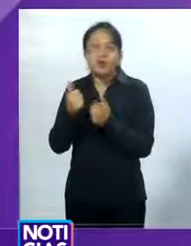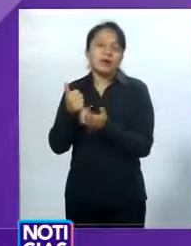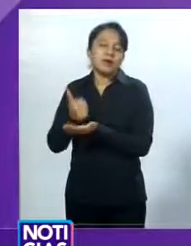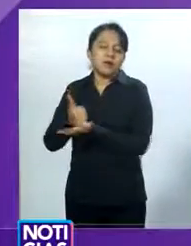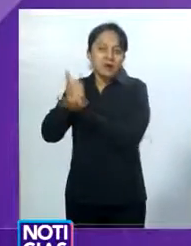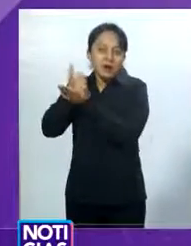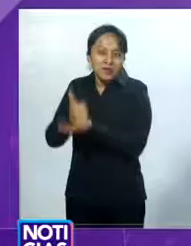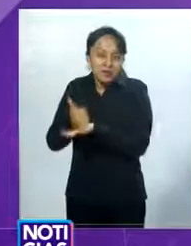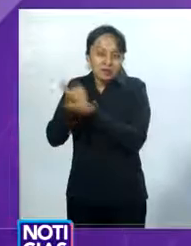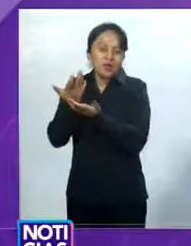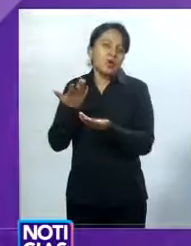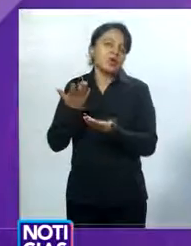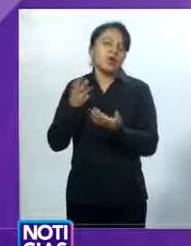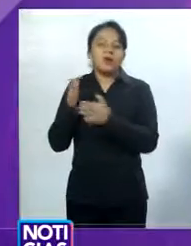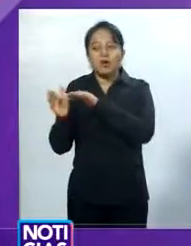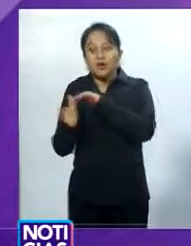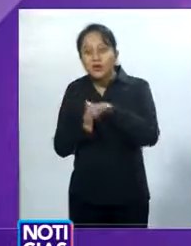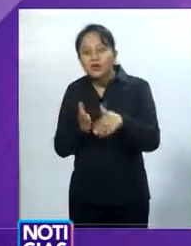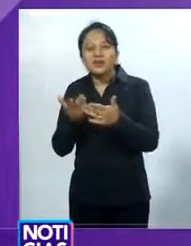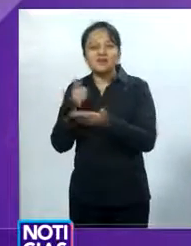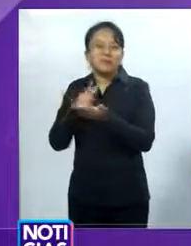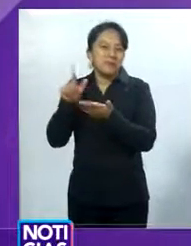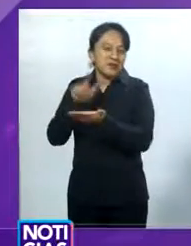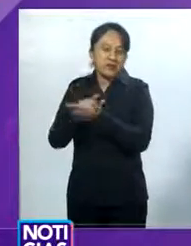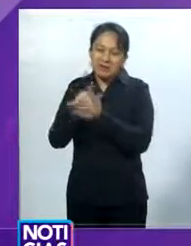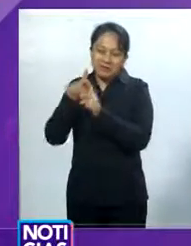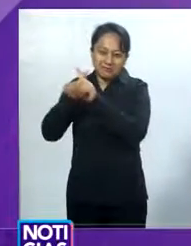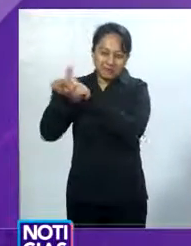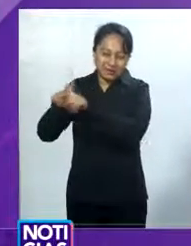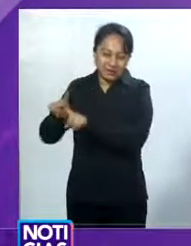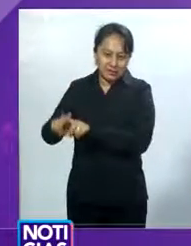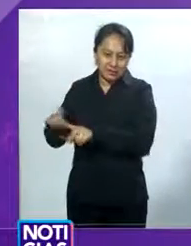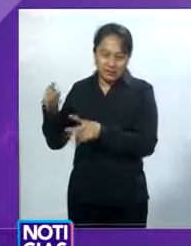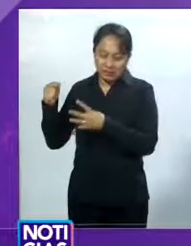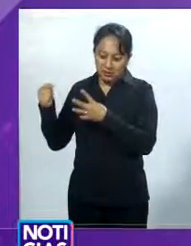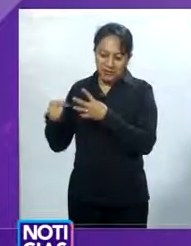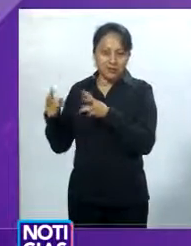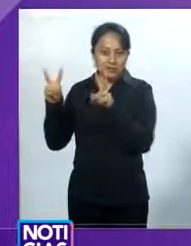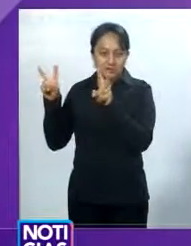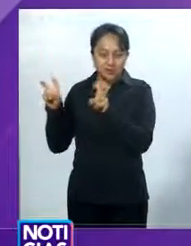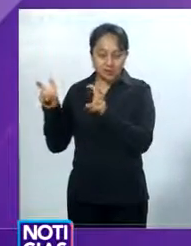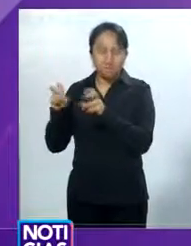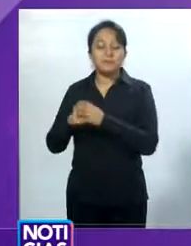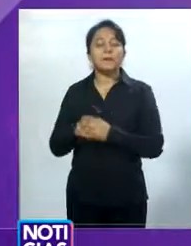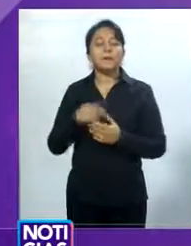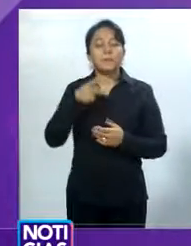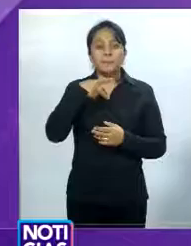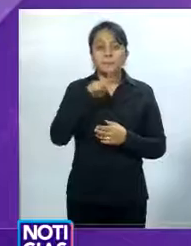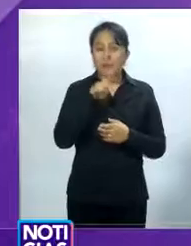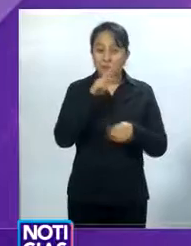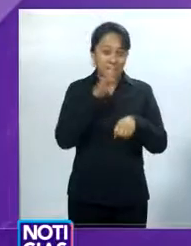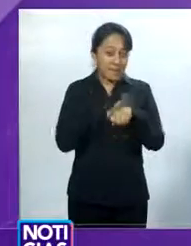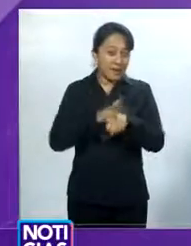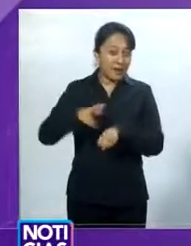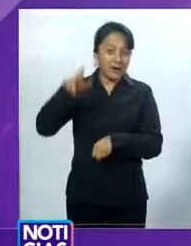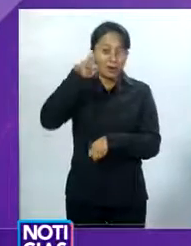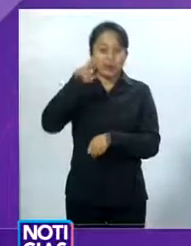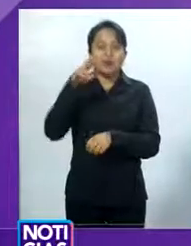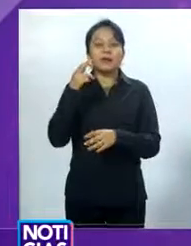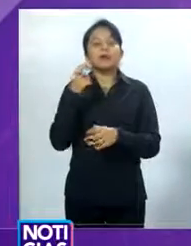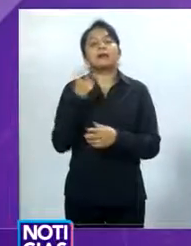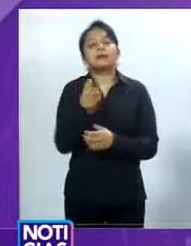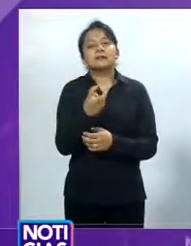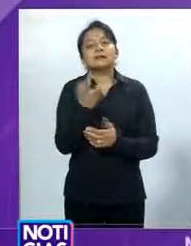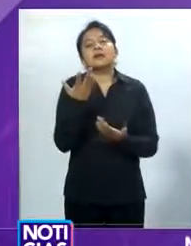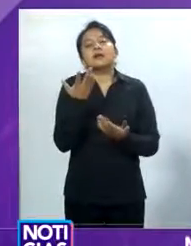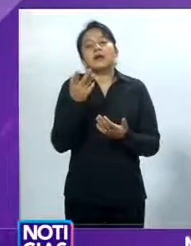Sostuvo además la funcionaria municipal que la mayor atención que se da a las mujeres que padecen de violencia en la psicológica. Con imágenes